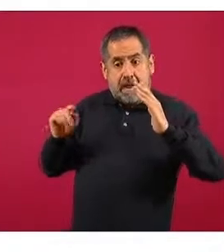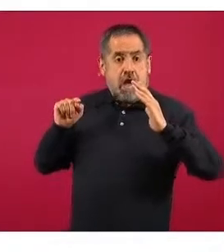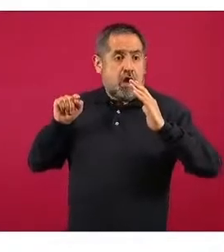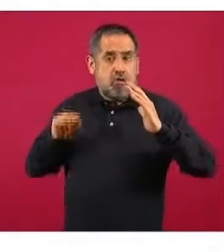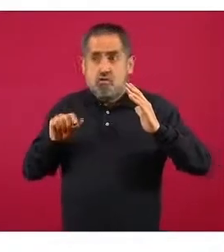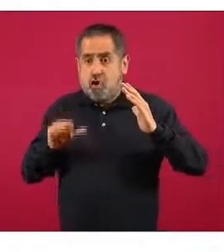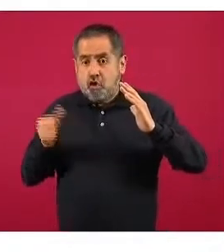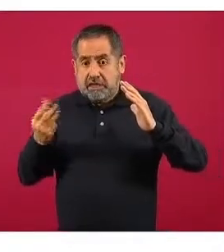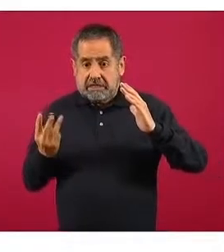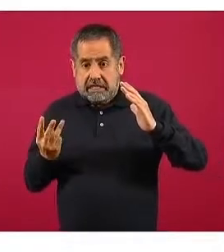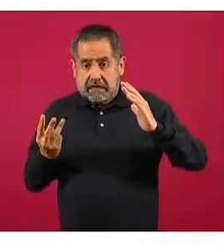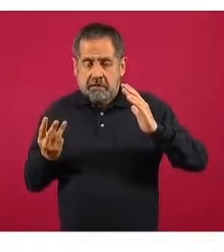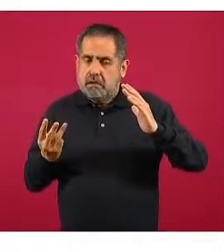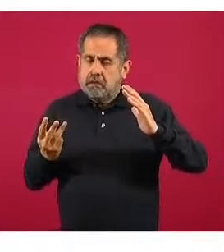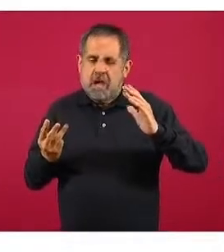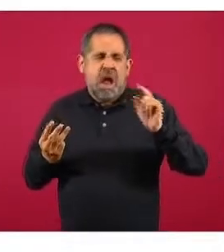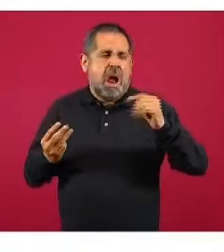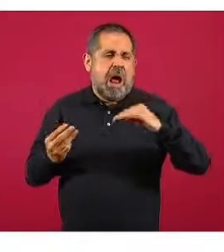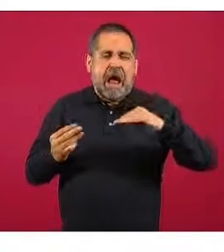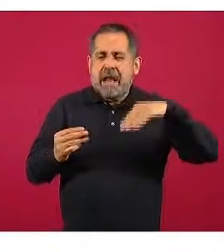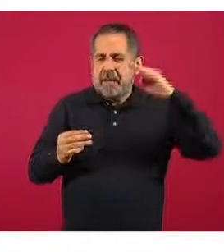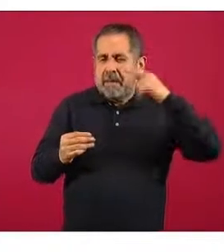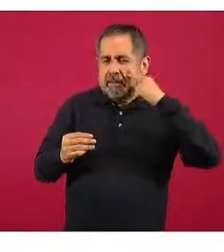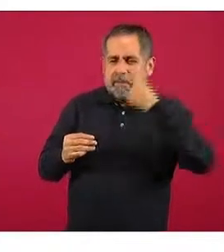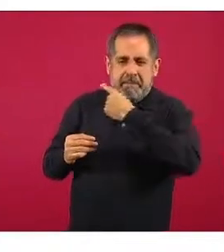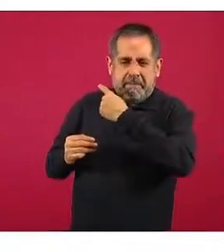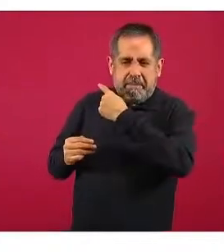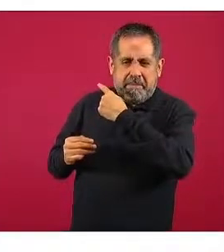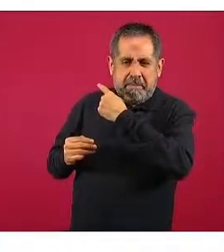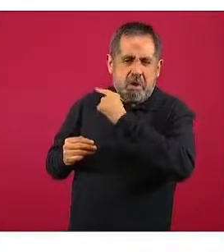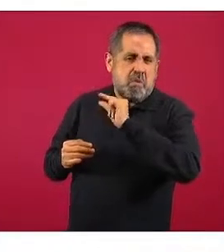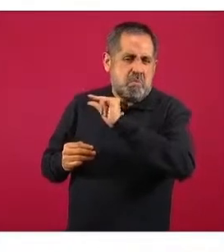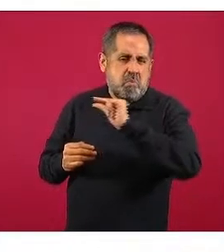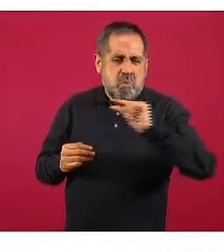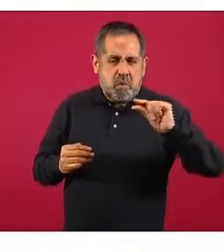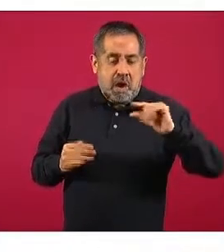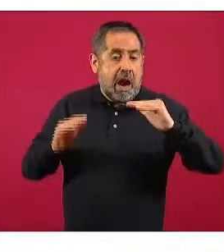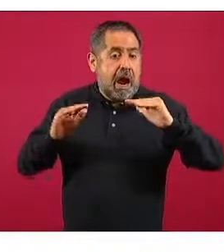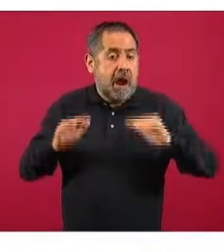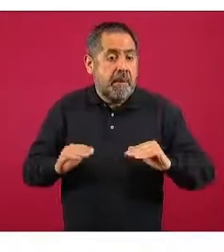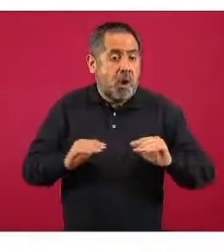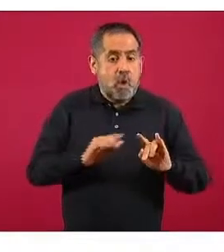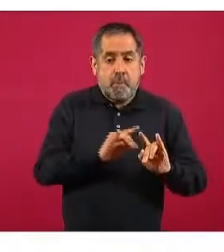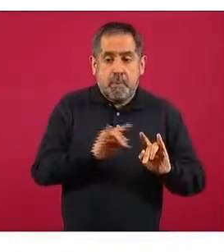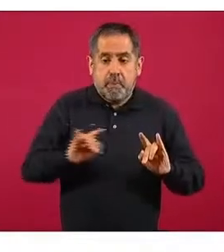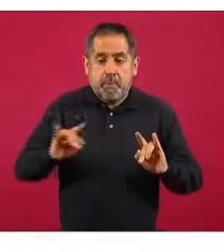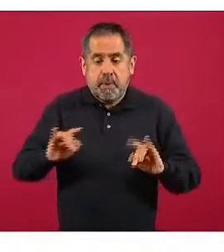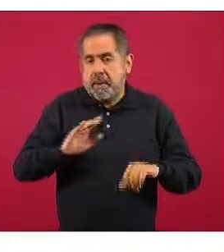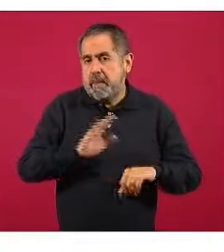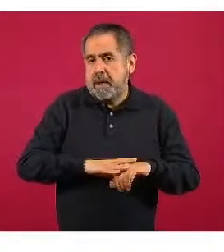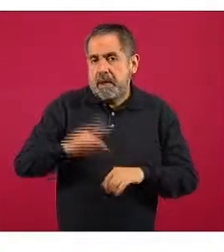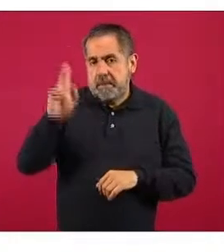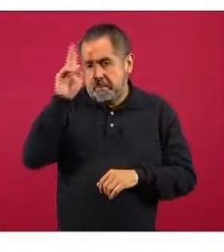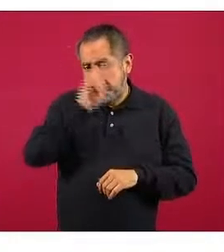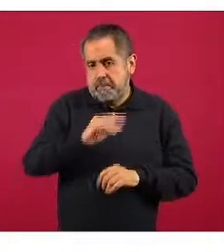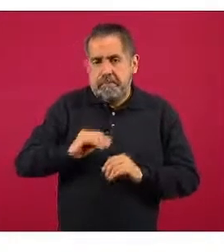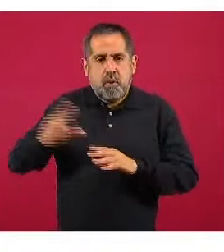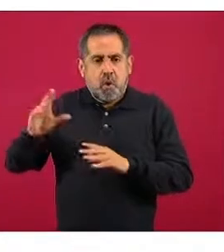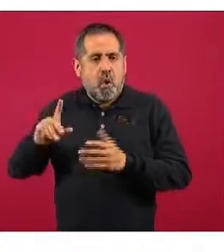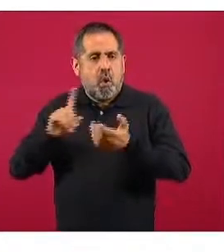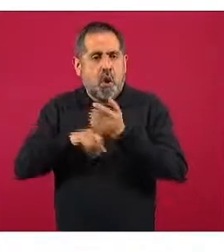las otras tres regiones, pues han tenido, digamos, que la menor actividad, menor carga, menor magnitud de la